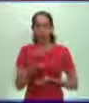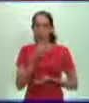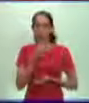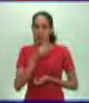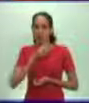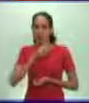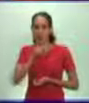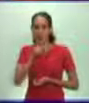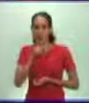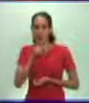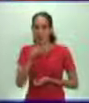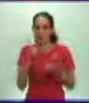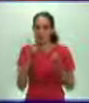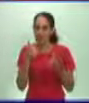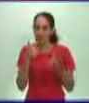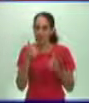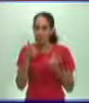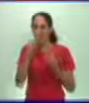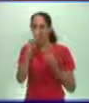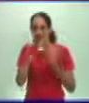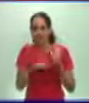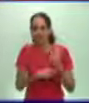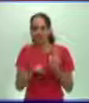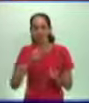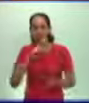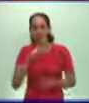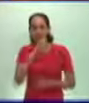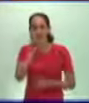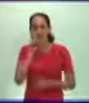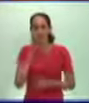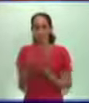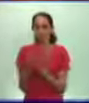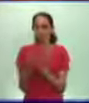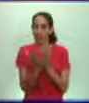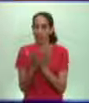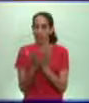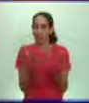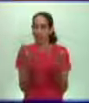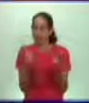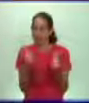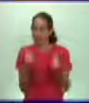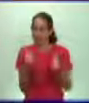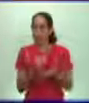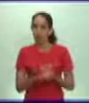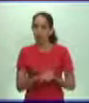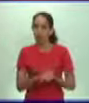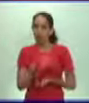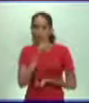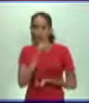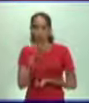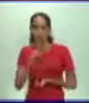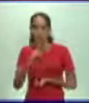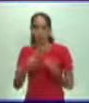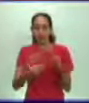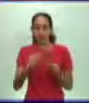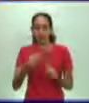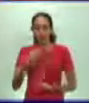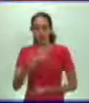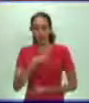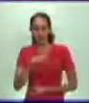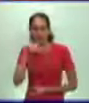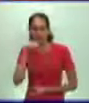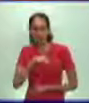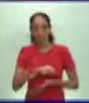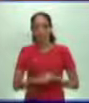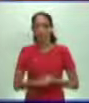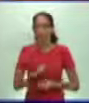satisfactoriamente todas las actividades que se te orientaron. Estudia, estudia, porque, además, eso es lo que te corresponde ahora. Creo que, en la medida